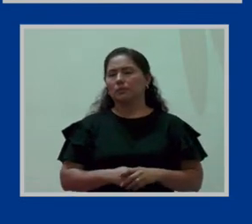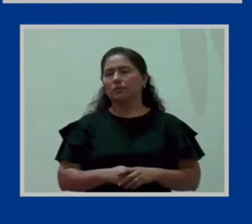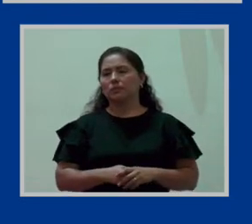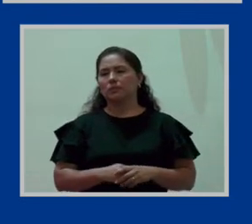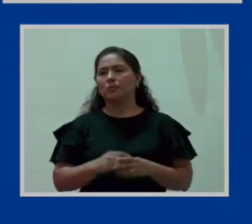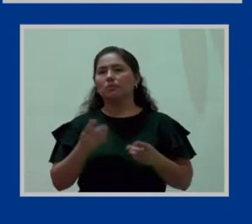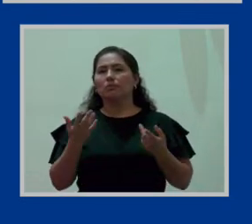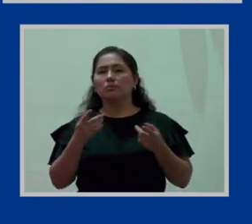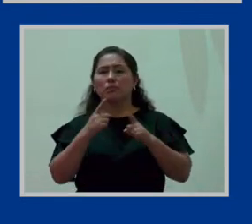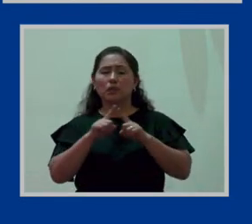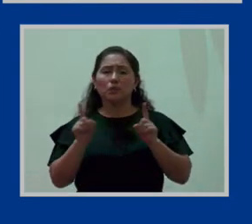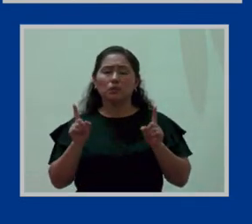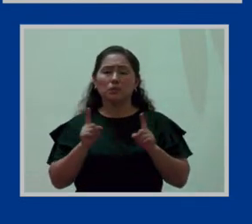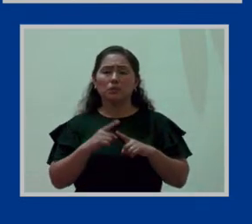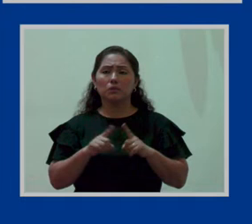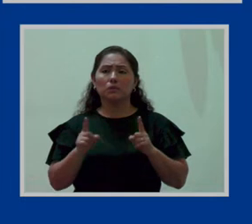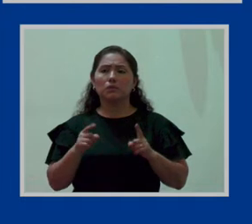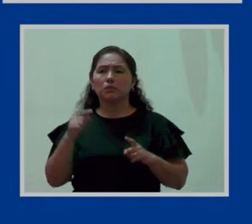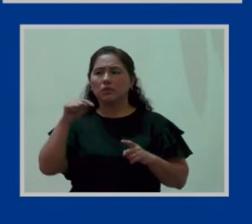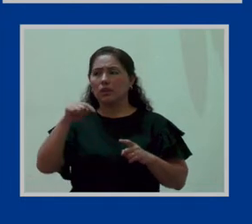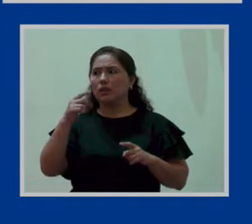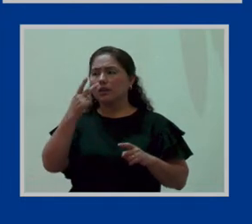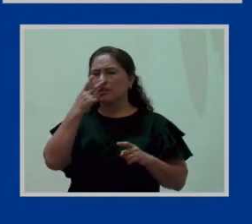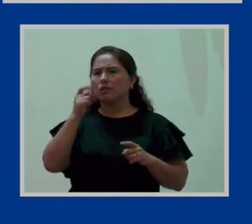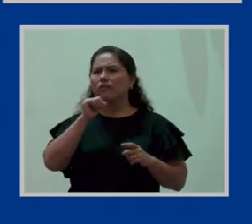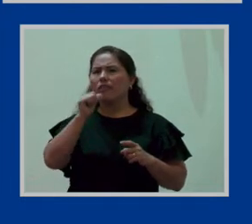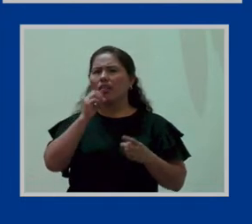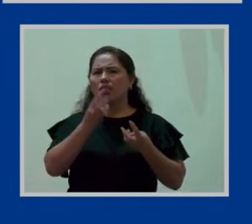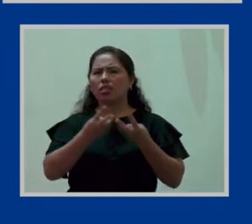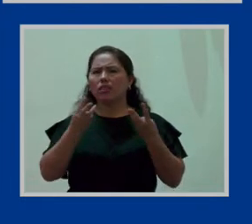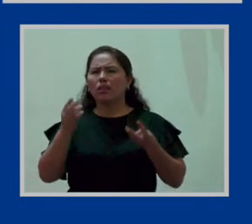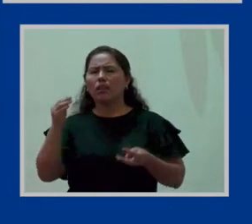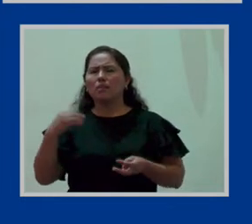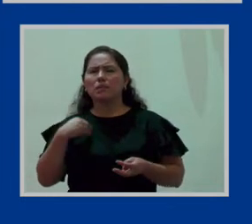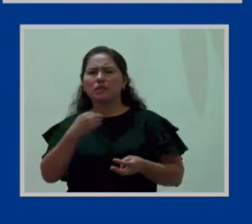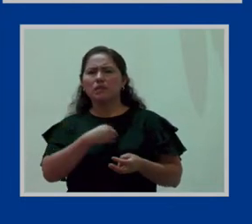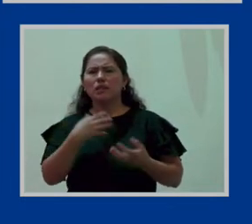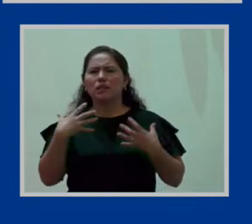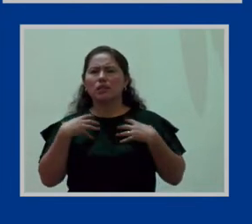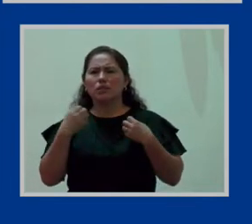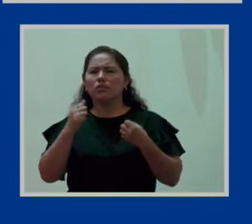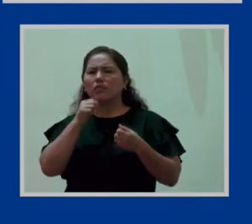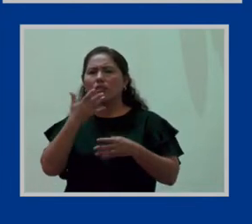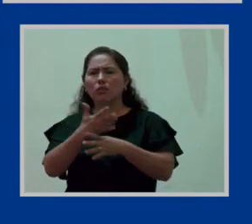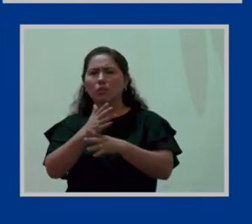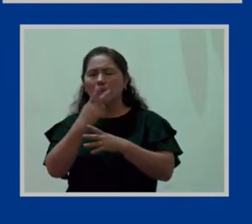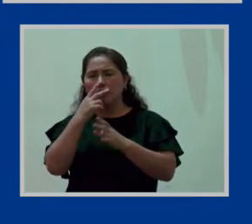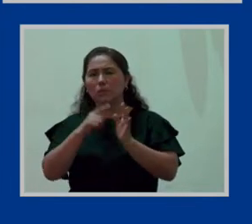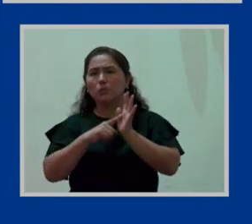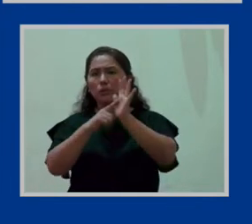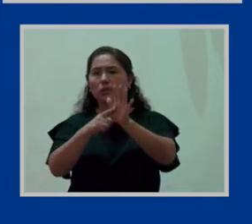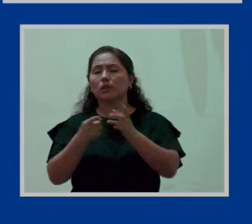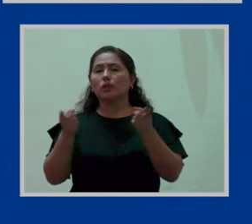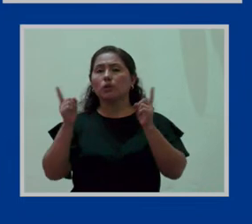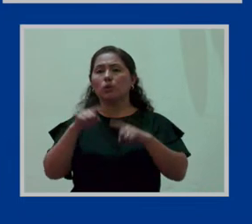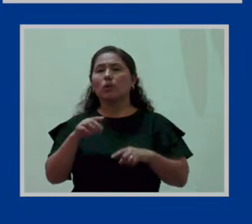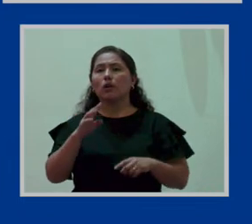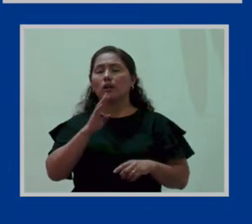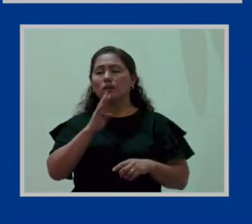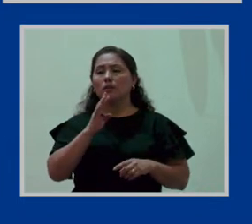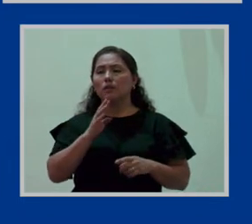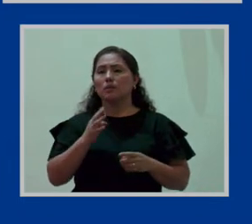pero aquí hay un elemento que el Ministerio de Salud nos compartió. Cuando hablamos de licencia,